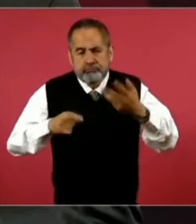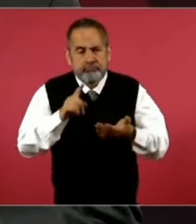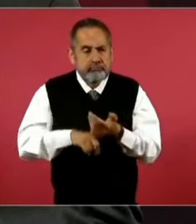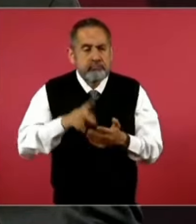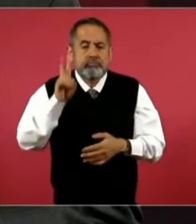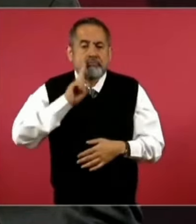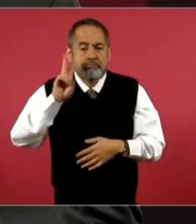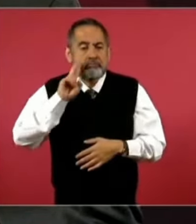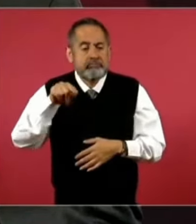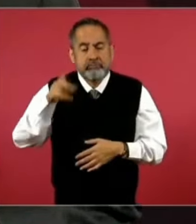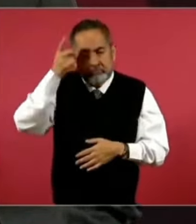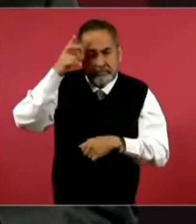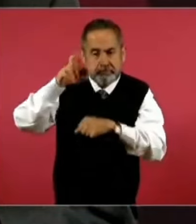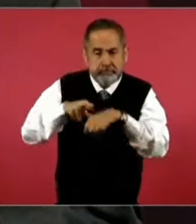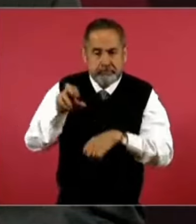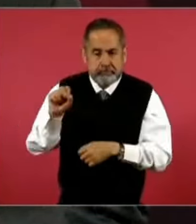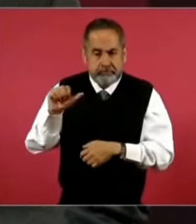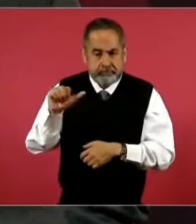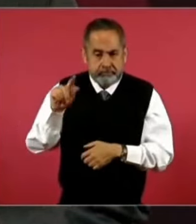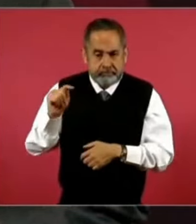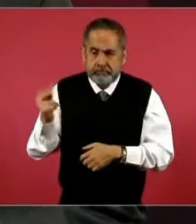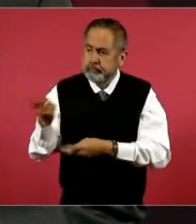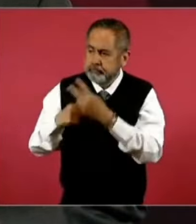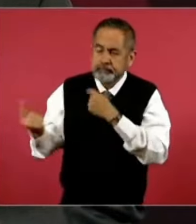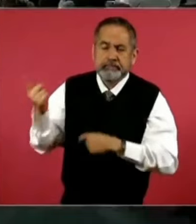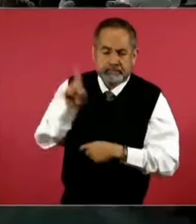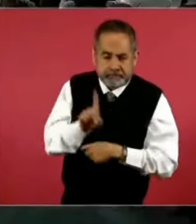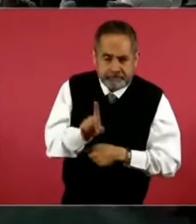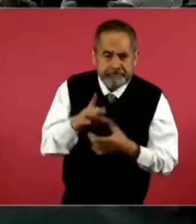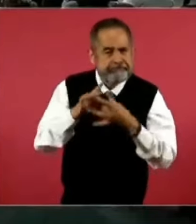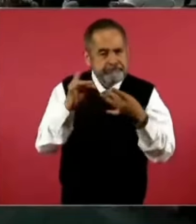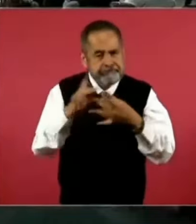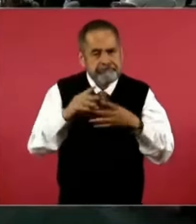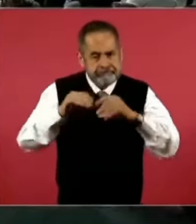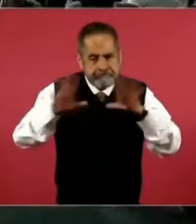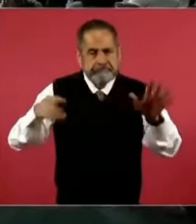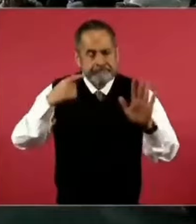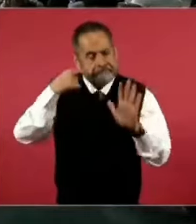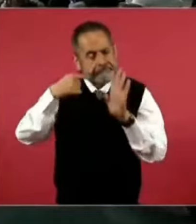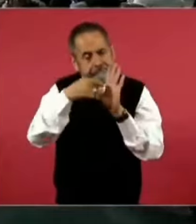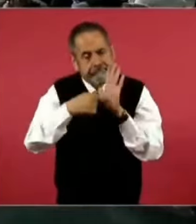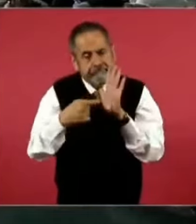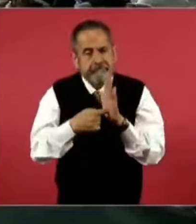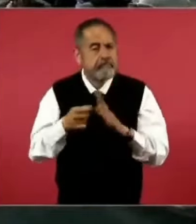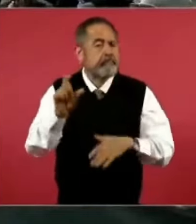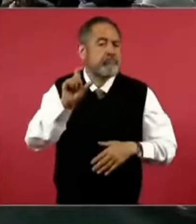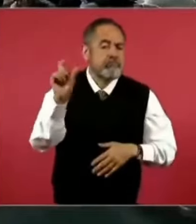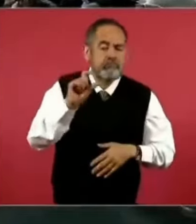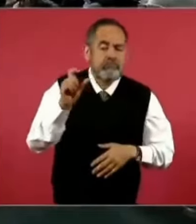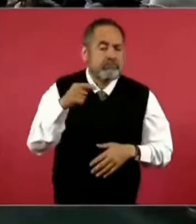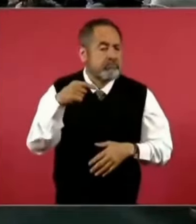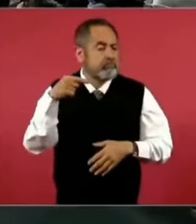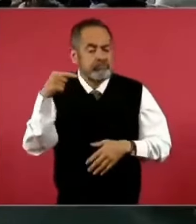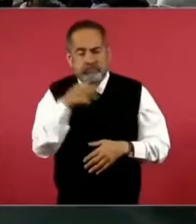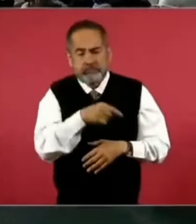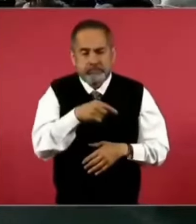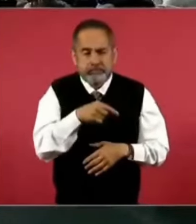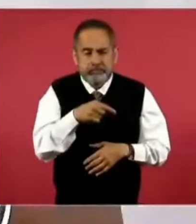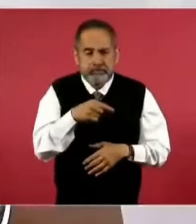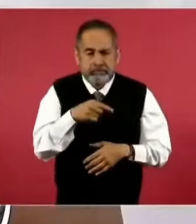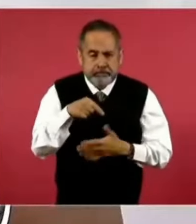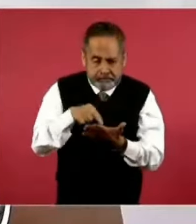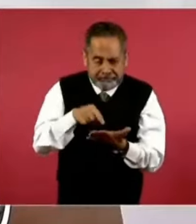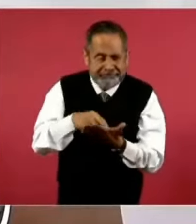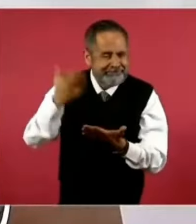del SAT, que detengamos todos los elementos, cuándo es que se hacen estas